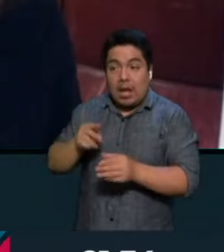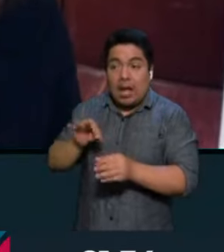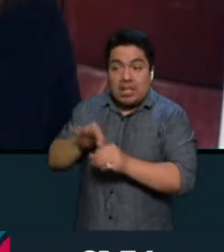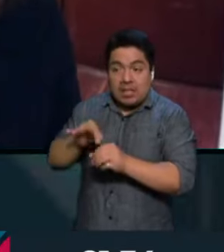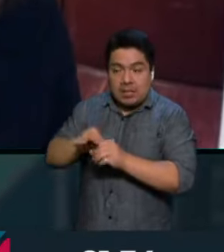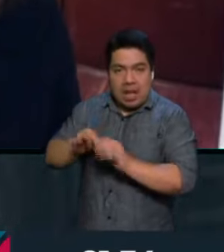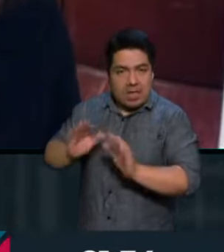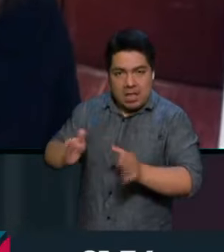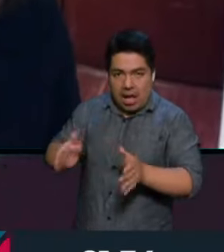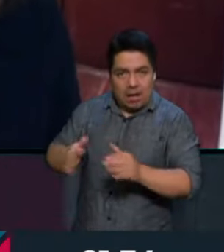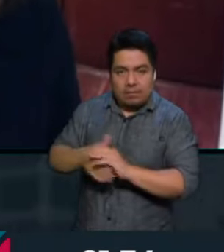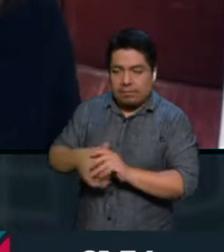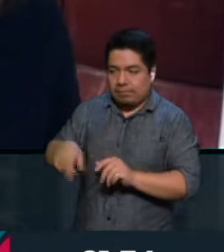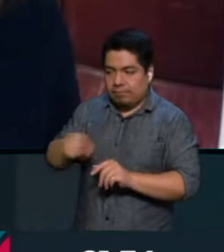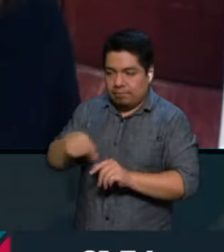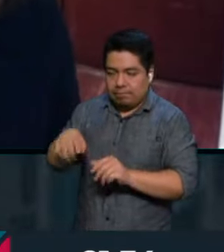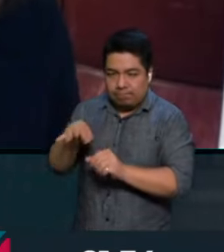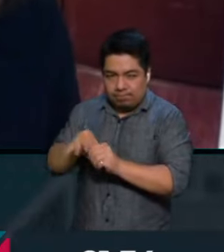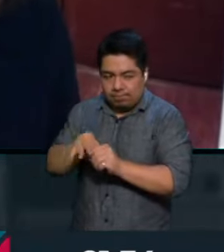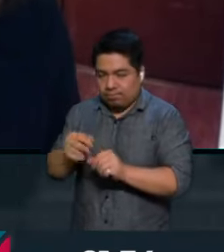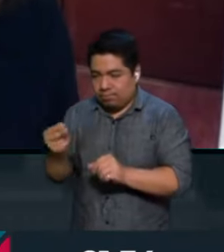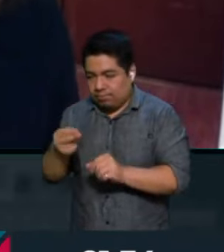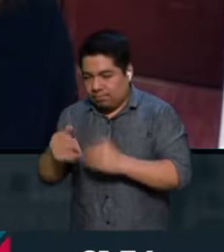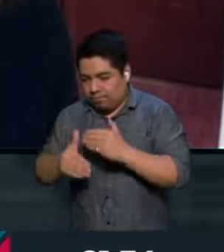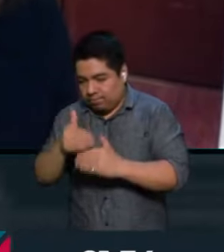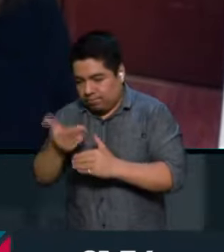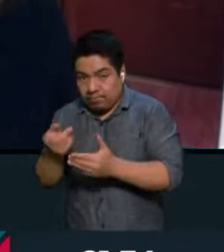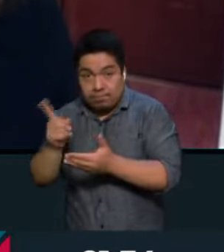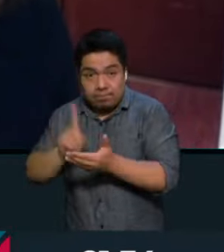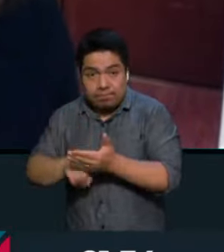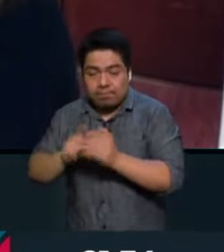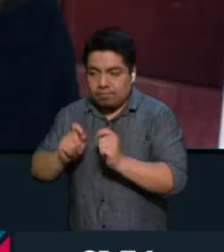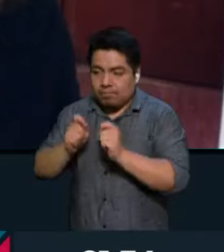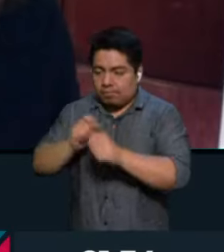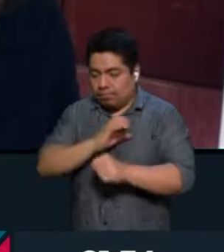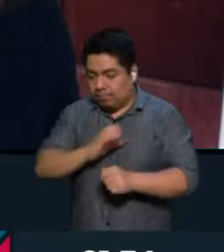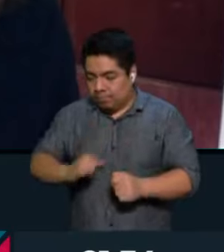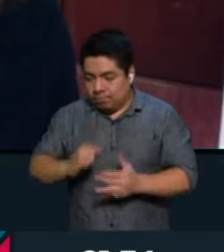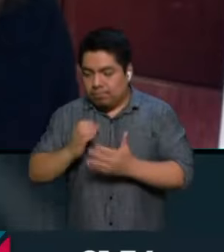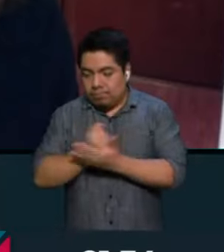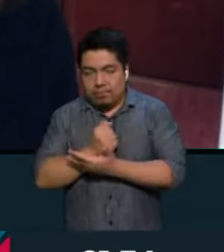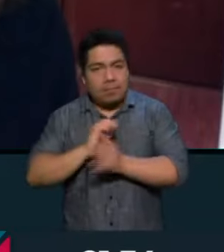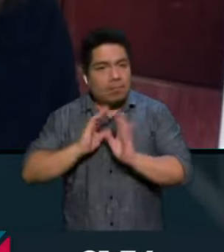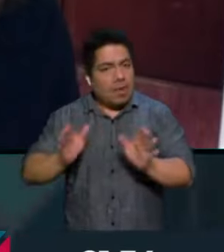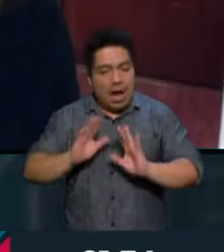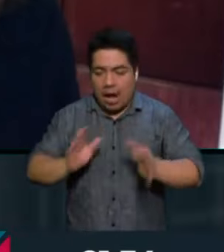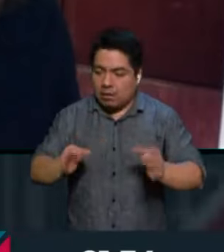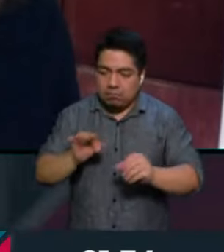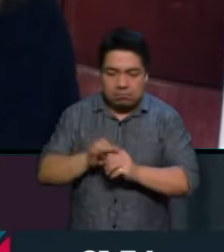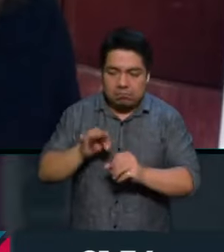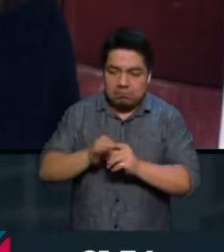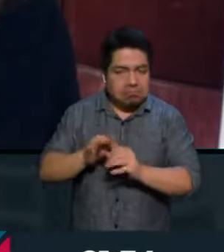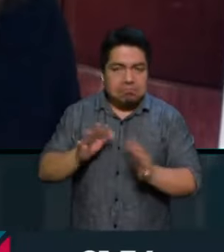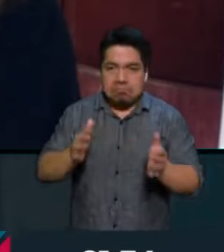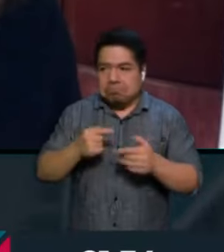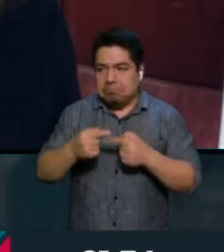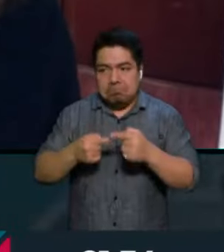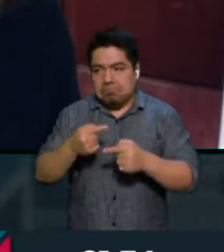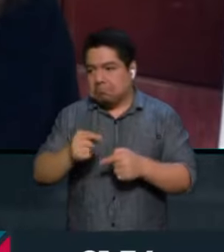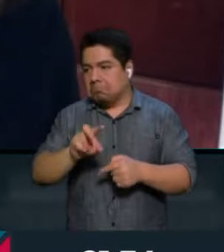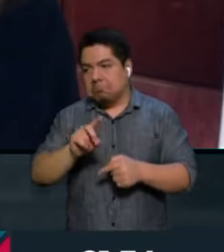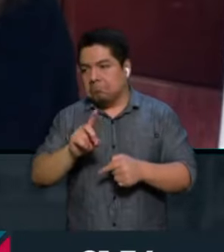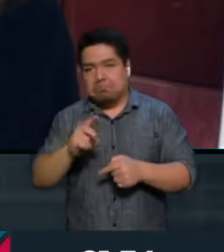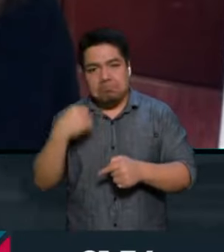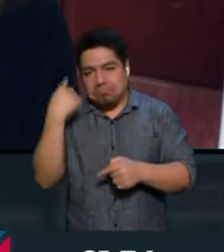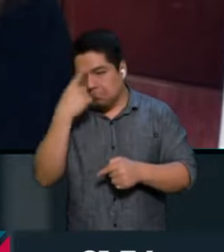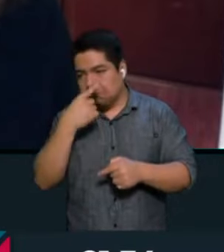de los votos que necesita en el proceso interno para ganar la candidatura, ya los tiene prácticamente en cuestión de treinta y tantas